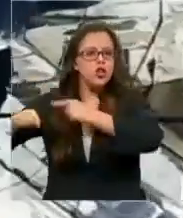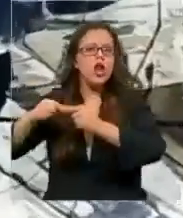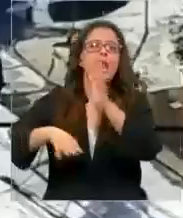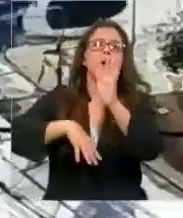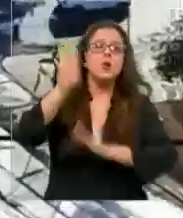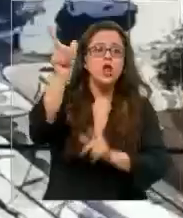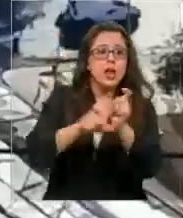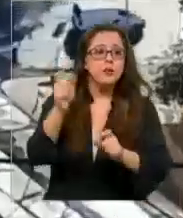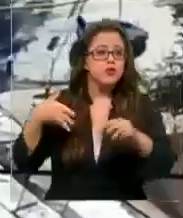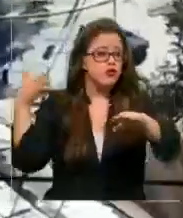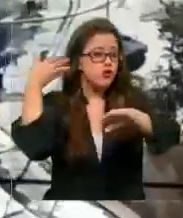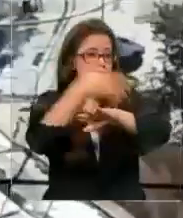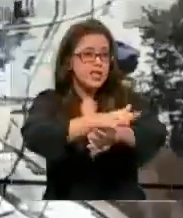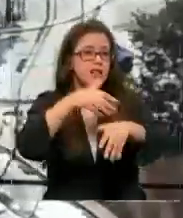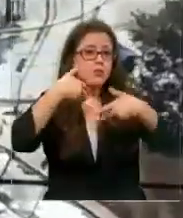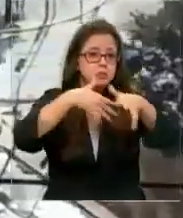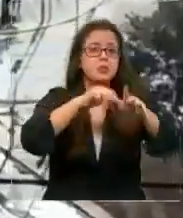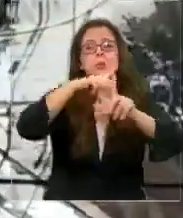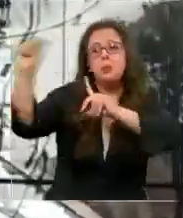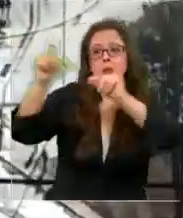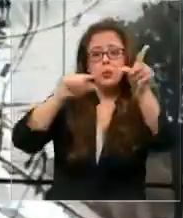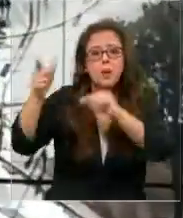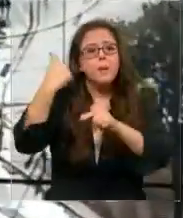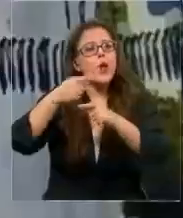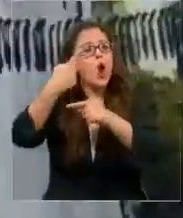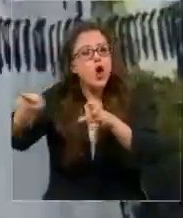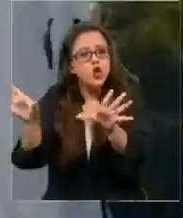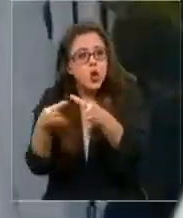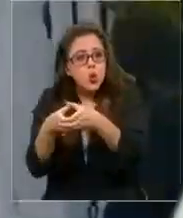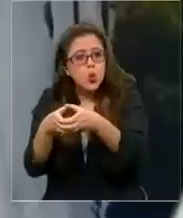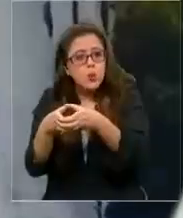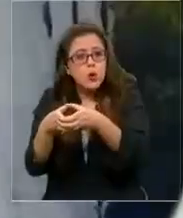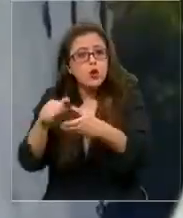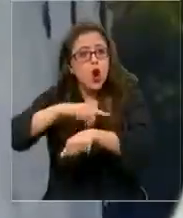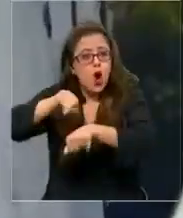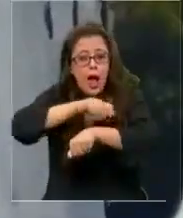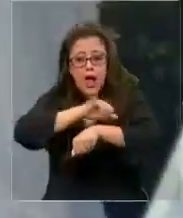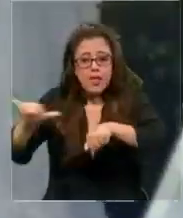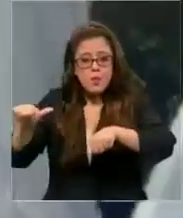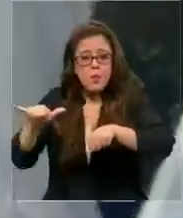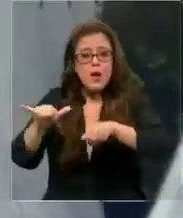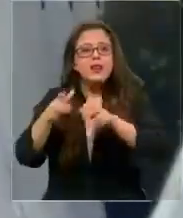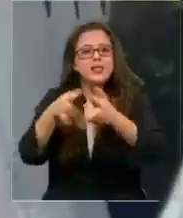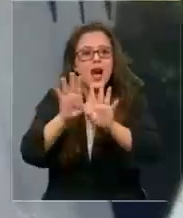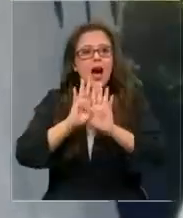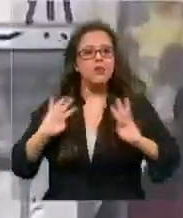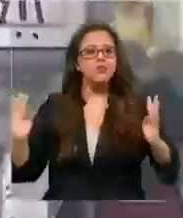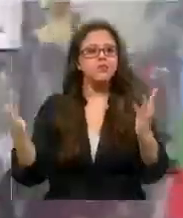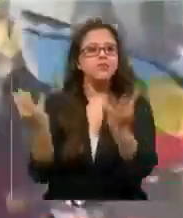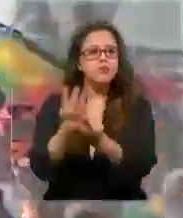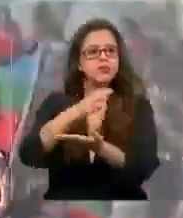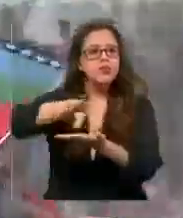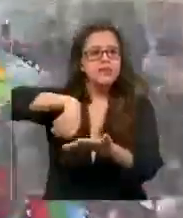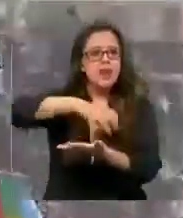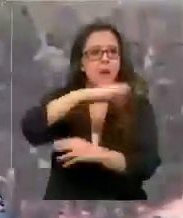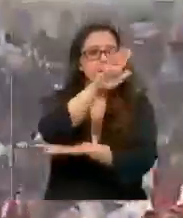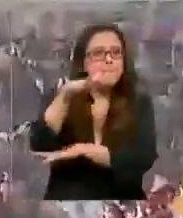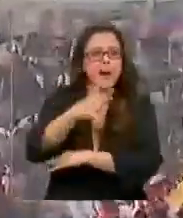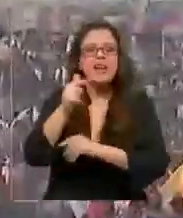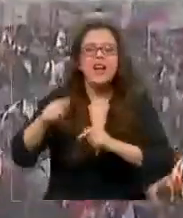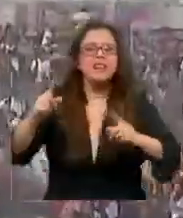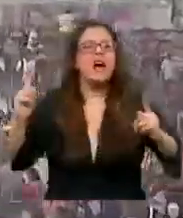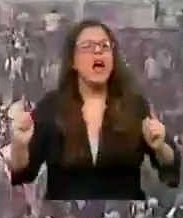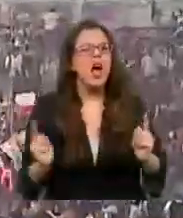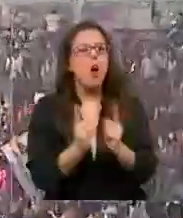los asistentes a las manifestaciones se retira, pero otros se reunirán horas después en los alrededores. Encuentros con